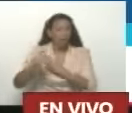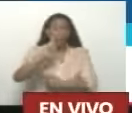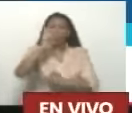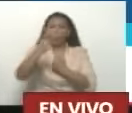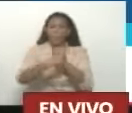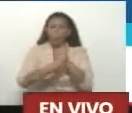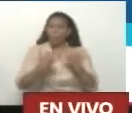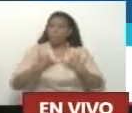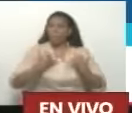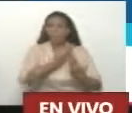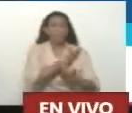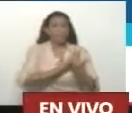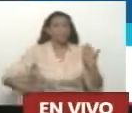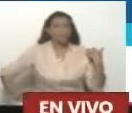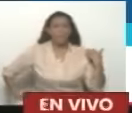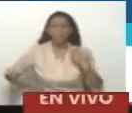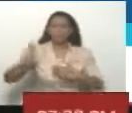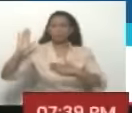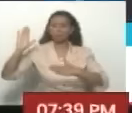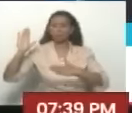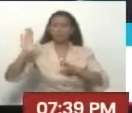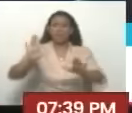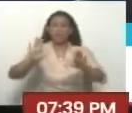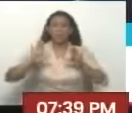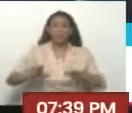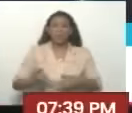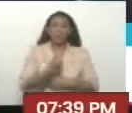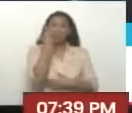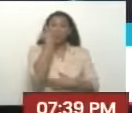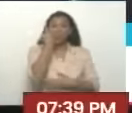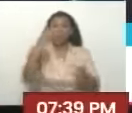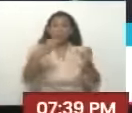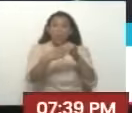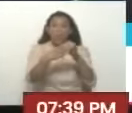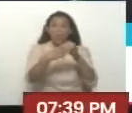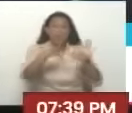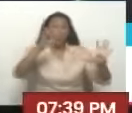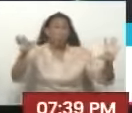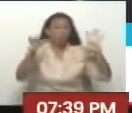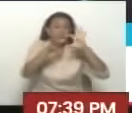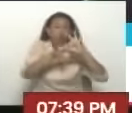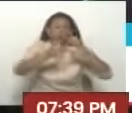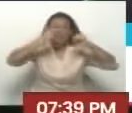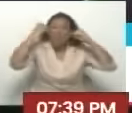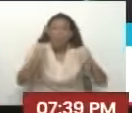Inolvidable Guaidó recibió Una sola oposición Toda unificada